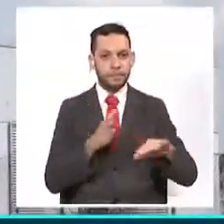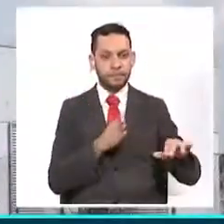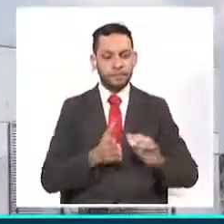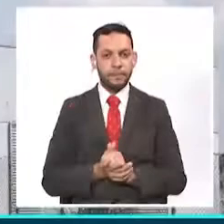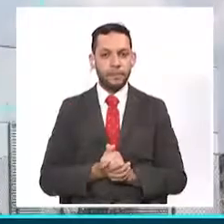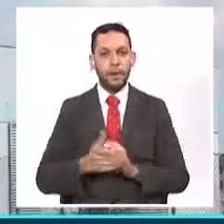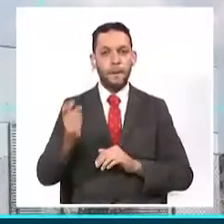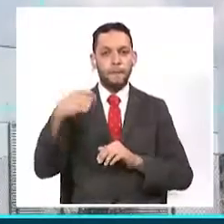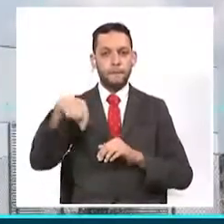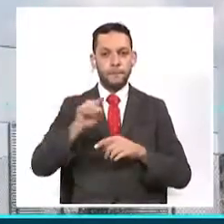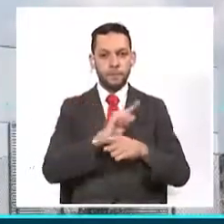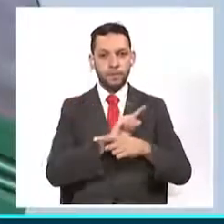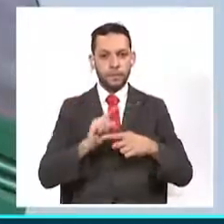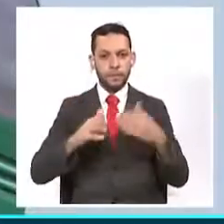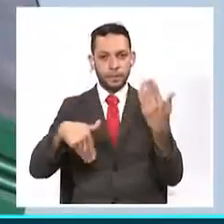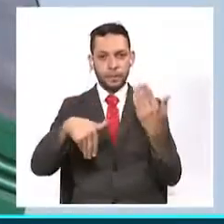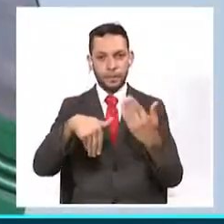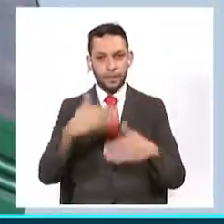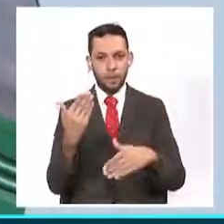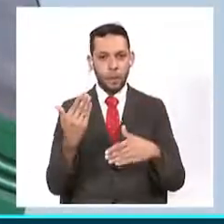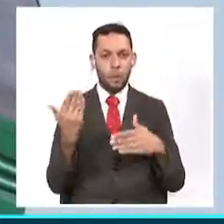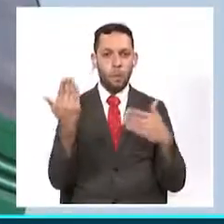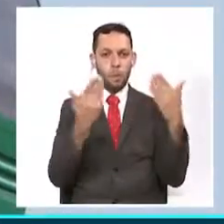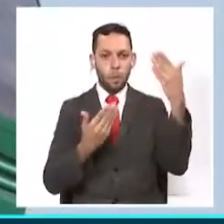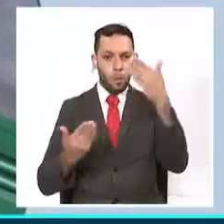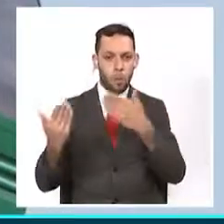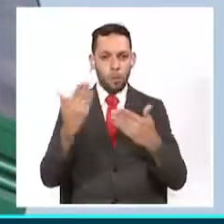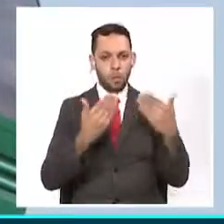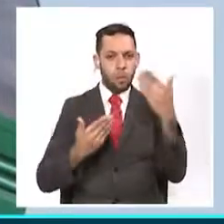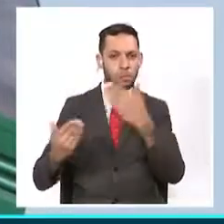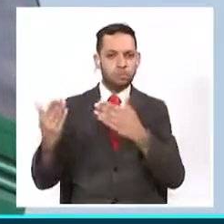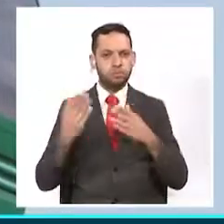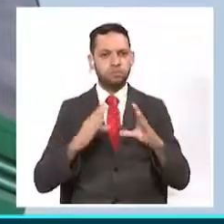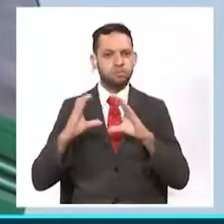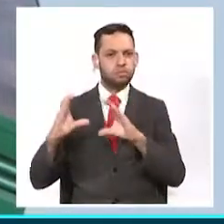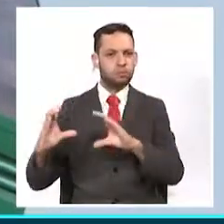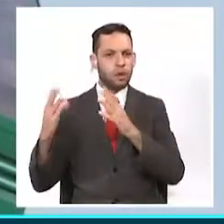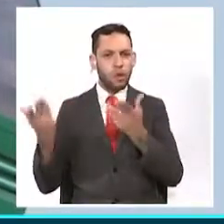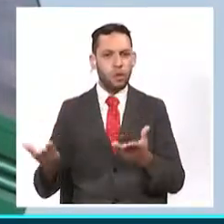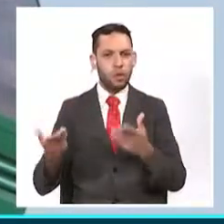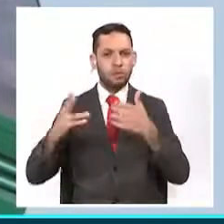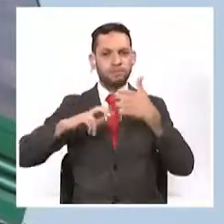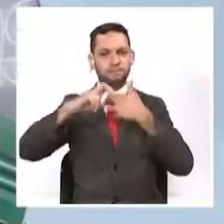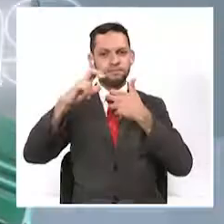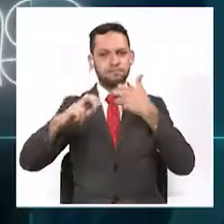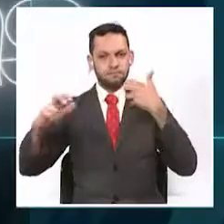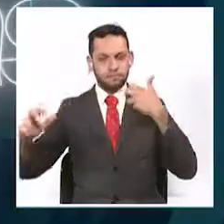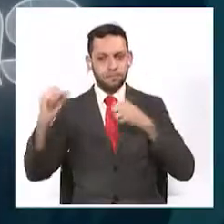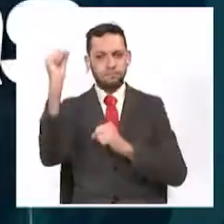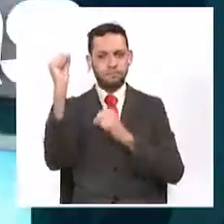Próxima semana iniciarán las pruebas de carga y frenado en la obra del megacable de Pereira.